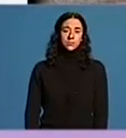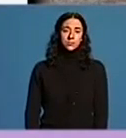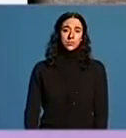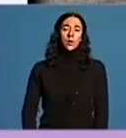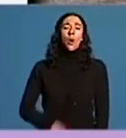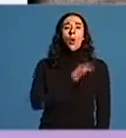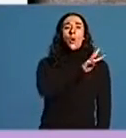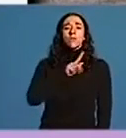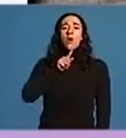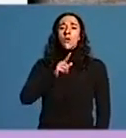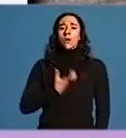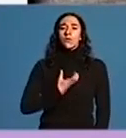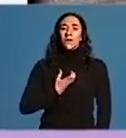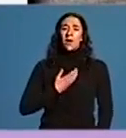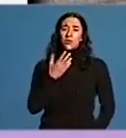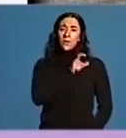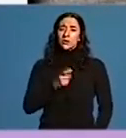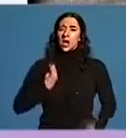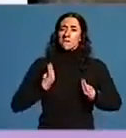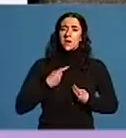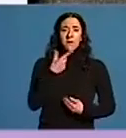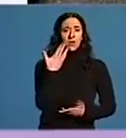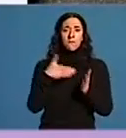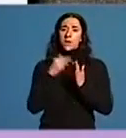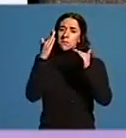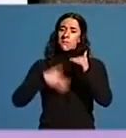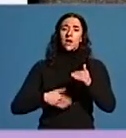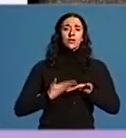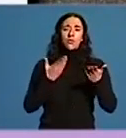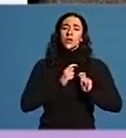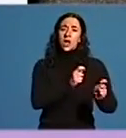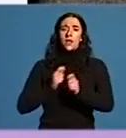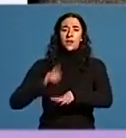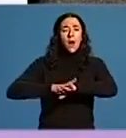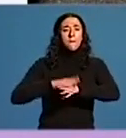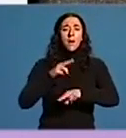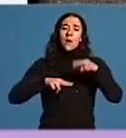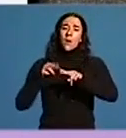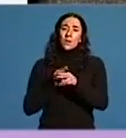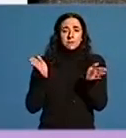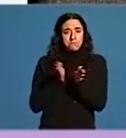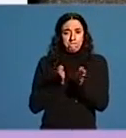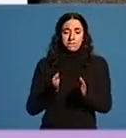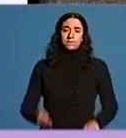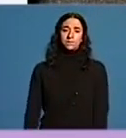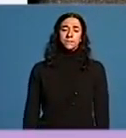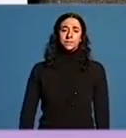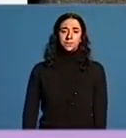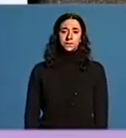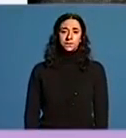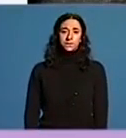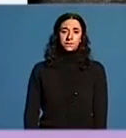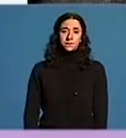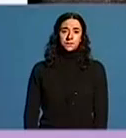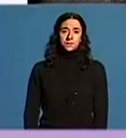41 Consellos de menos de 5.000 habitantes recibirán axudas para realizar obras de pequenas infraestructuras que demandan os veciños.